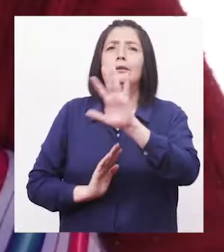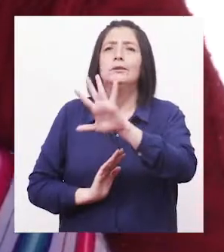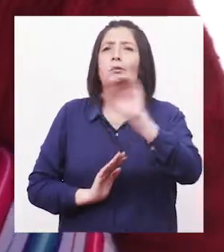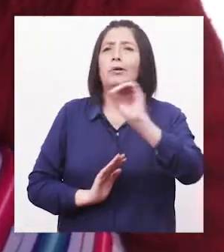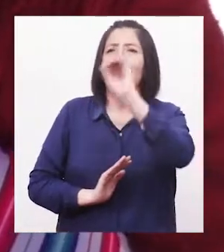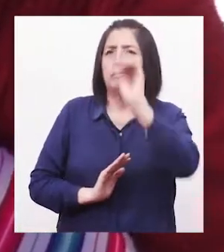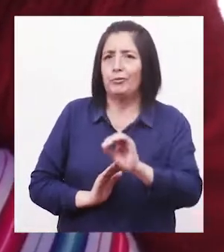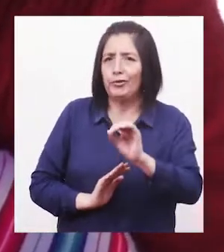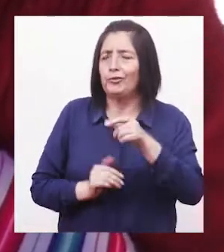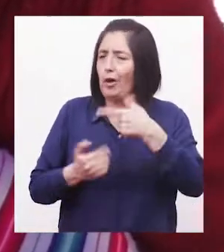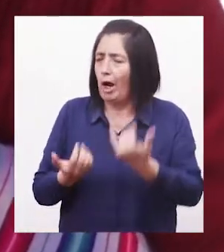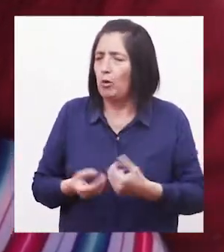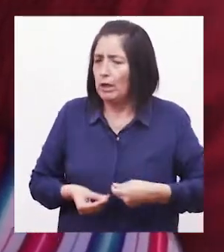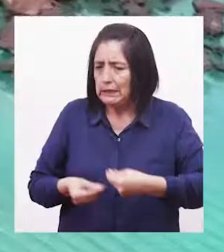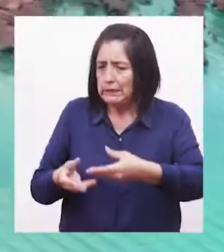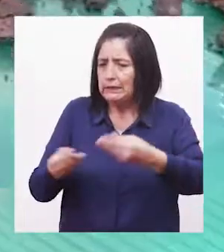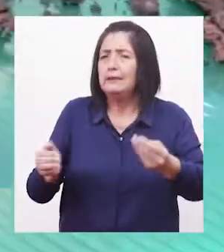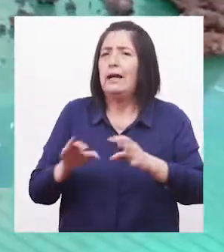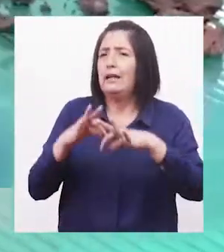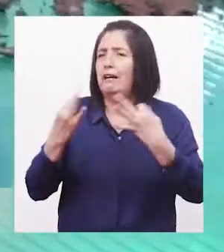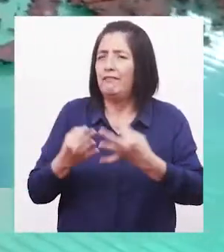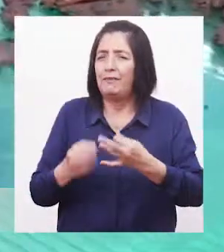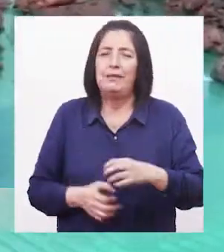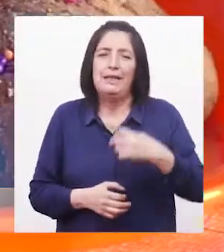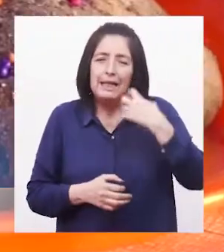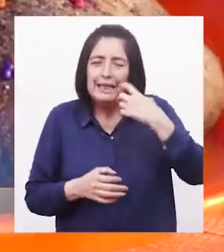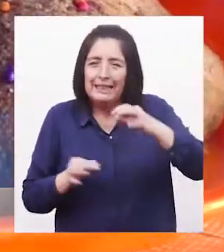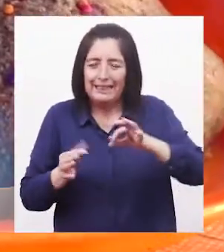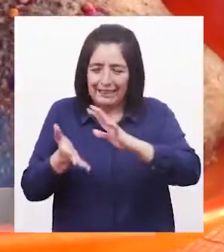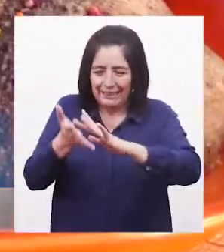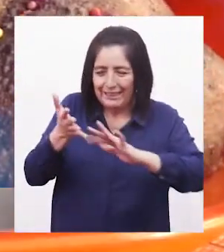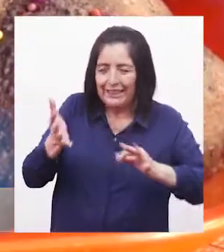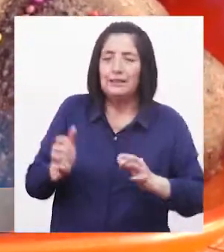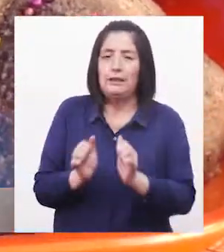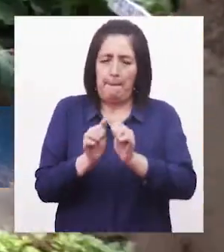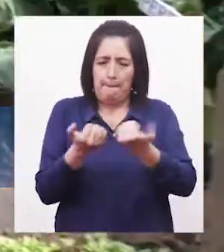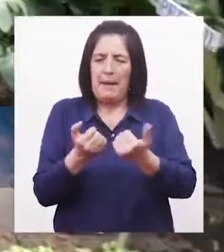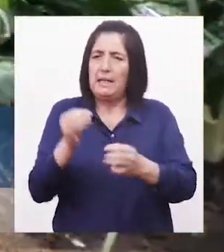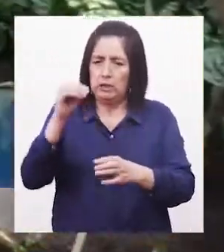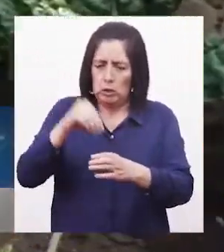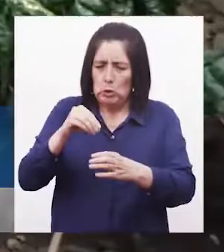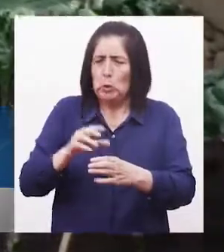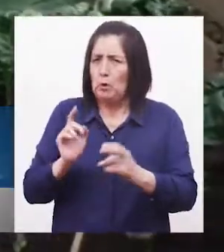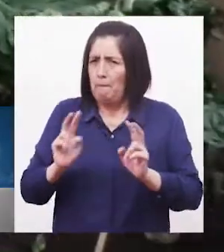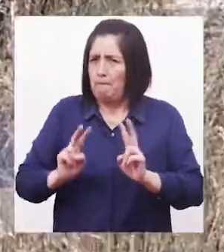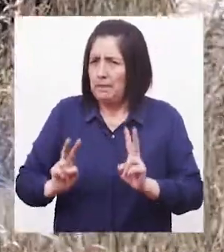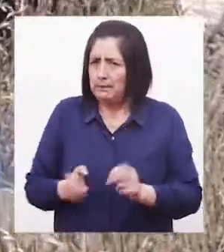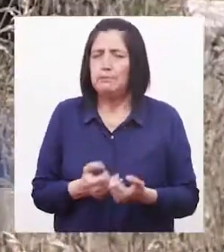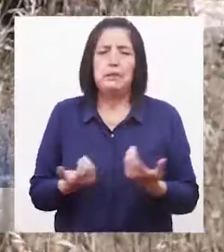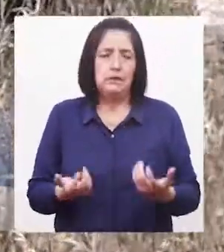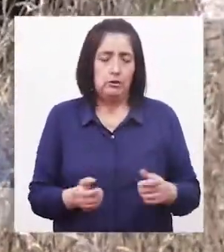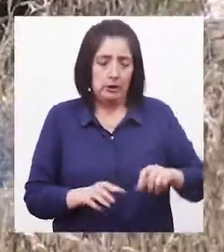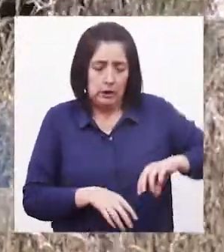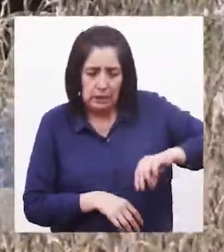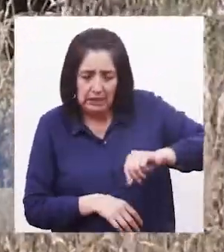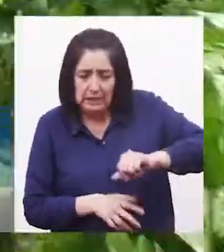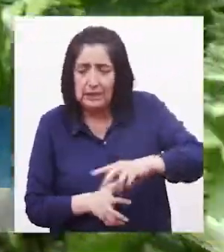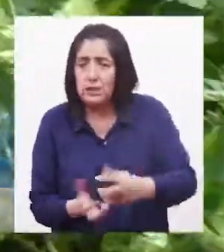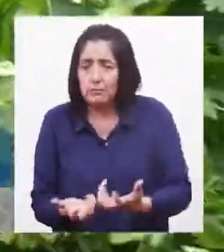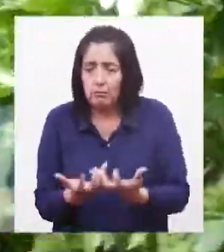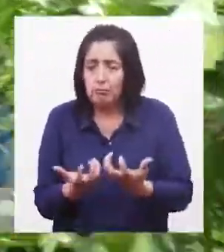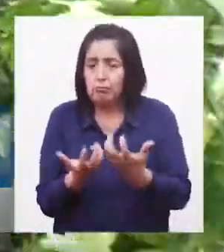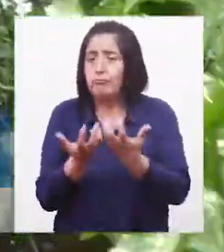Aquí se distribuye a las familias el charqui de sangrecita, el pan fortificado, además de las hortalizas que se siembran en los